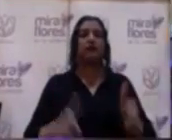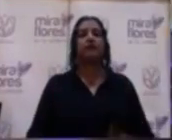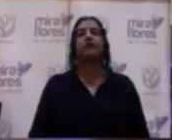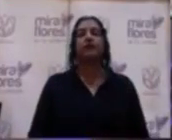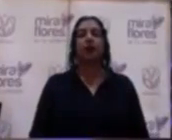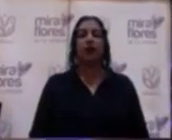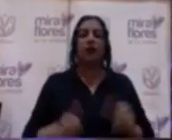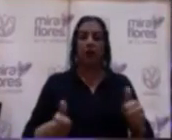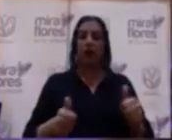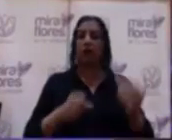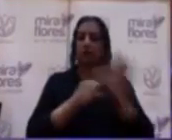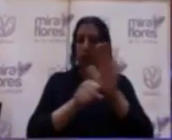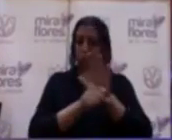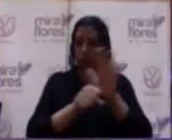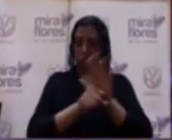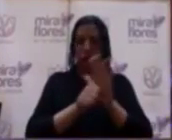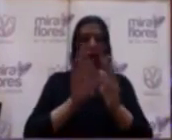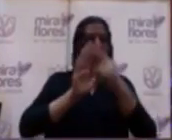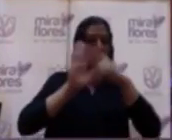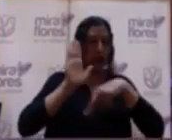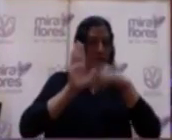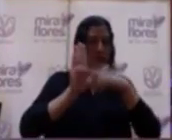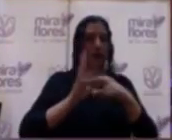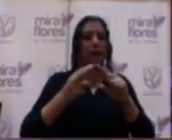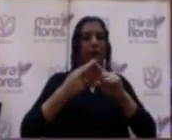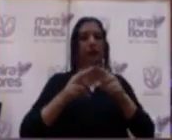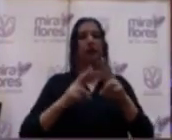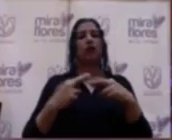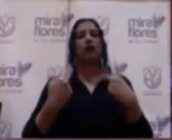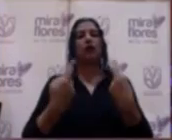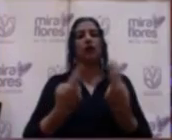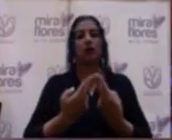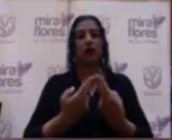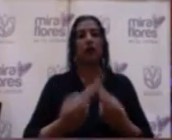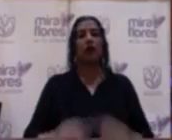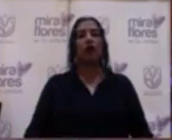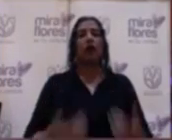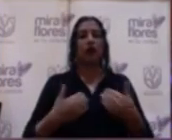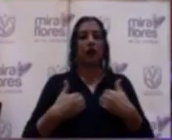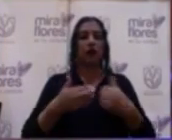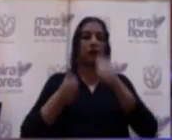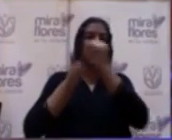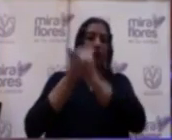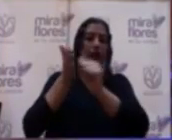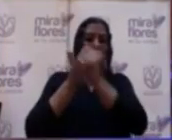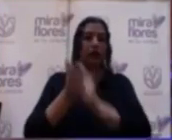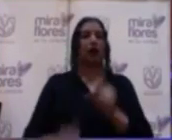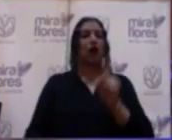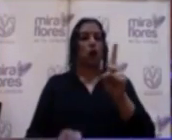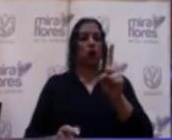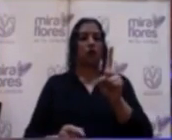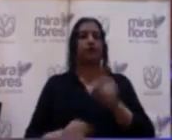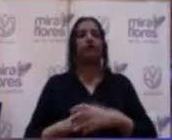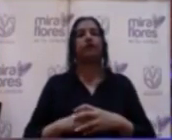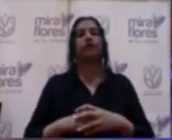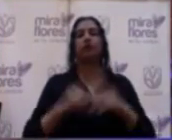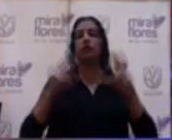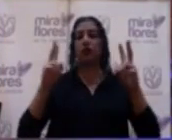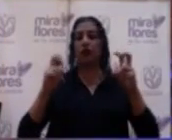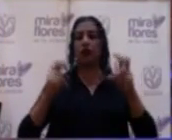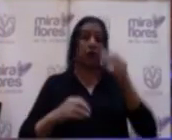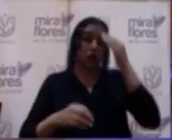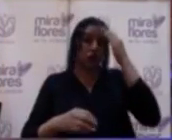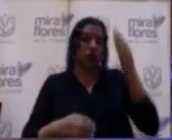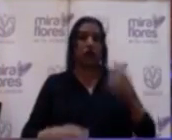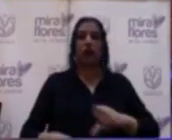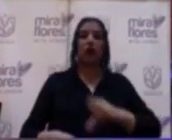Muy bien, con el quórum reglamentario damos por instalada la sesión. Tenemos en agenda un punto único. No sé si tenemos algún